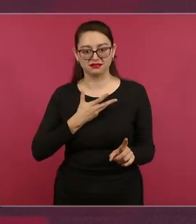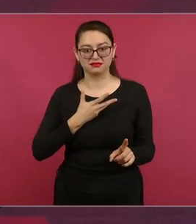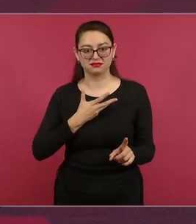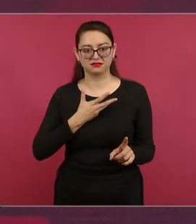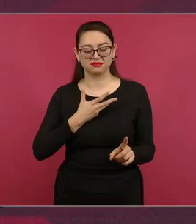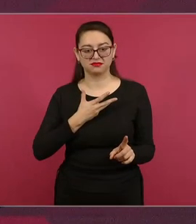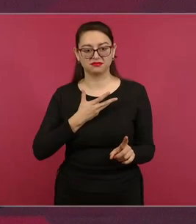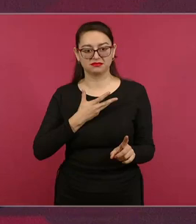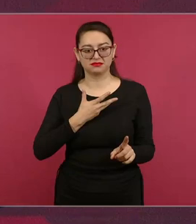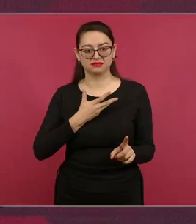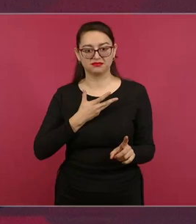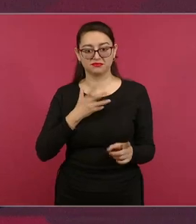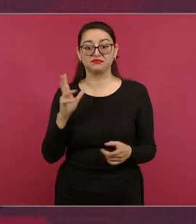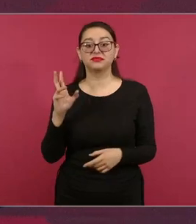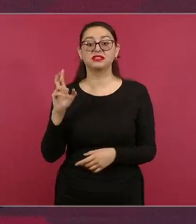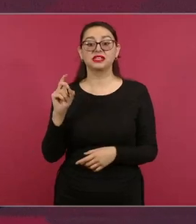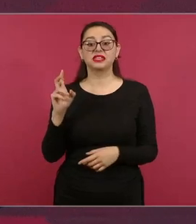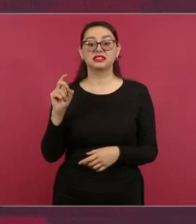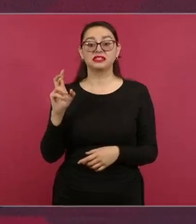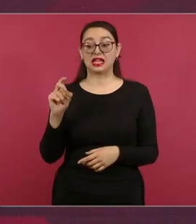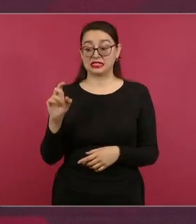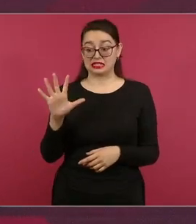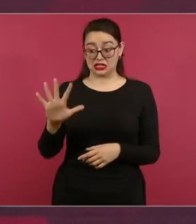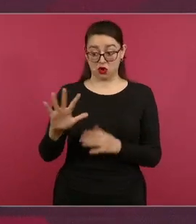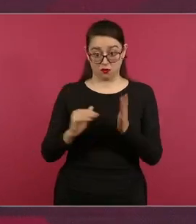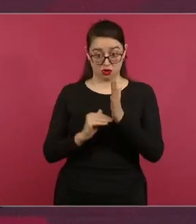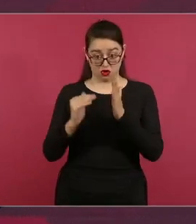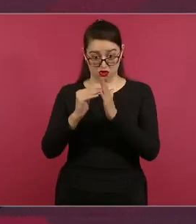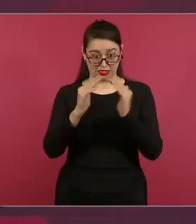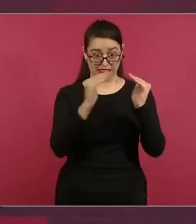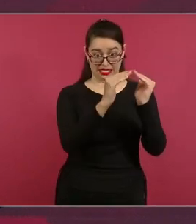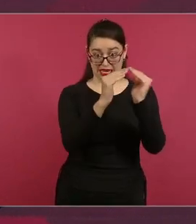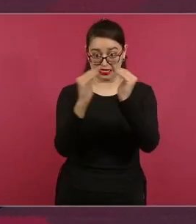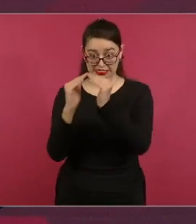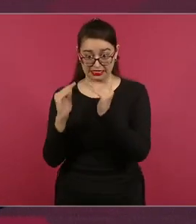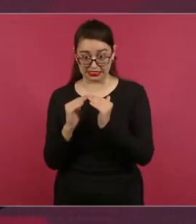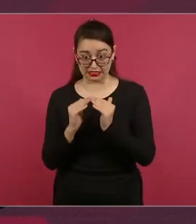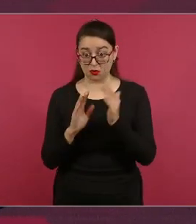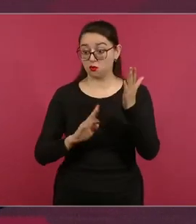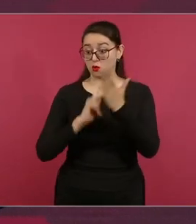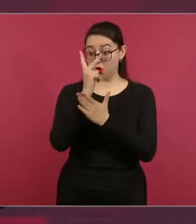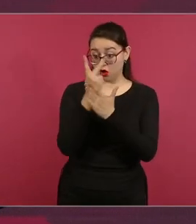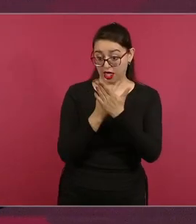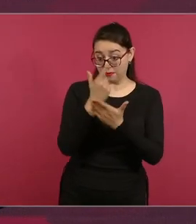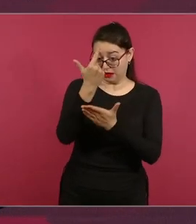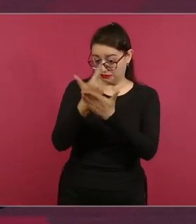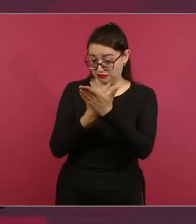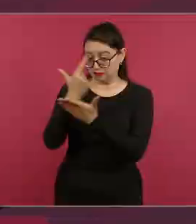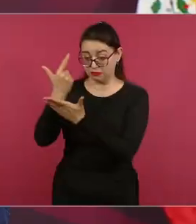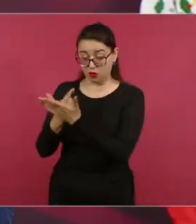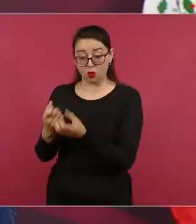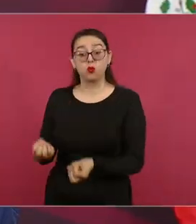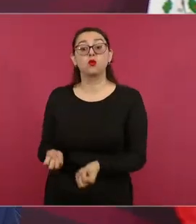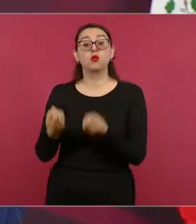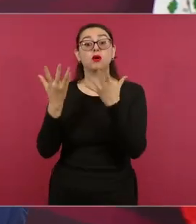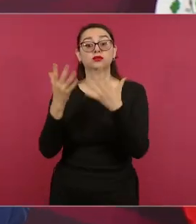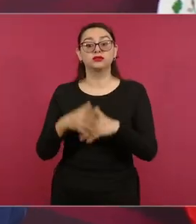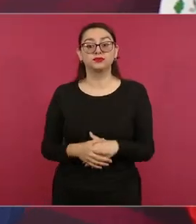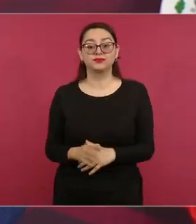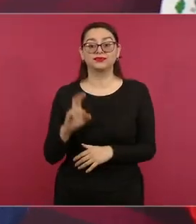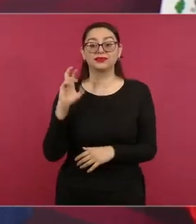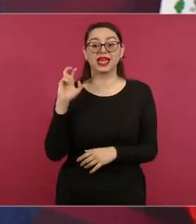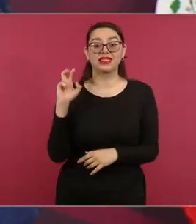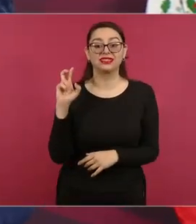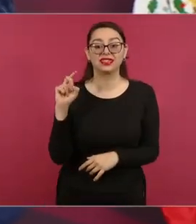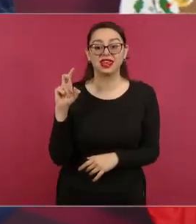de hogares, de los 35, aunque